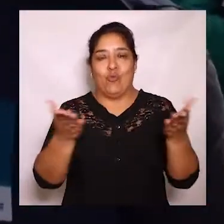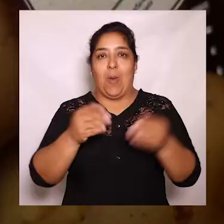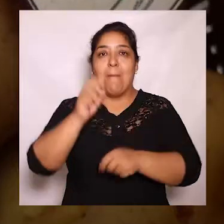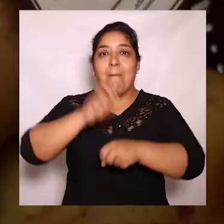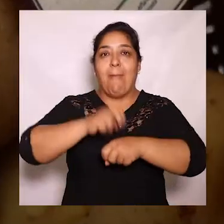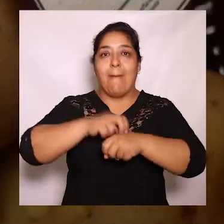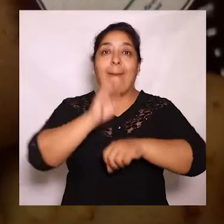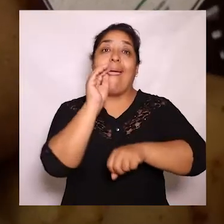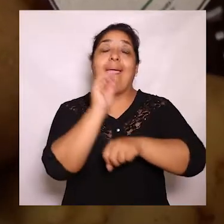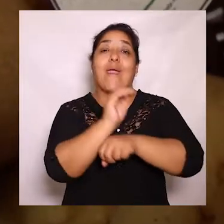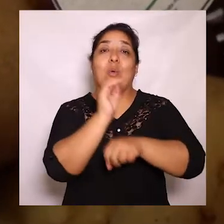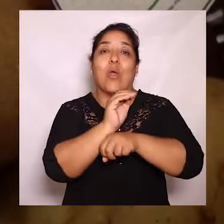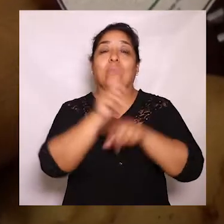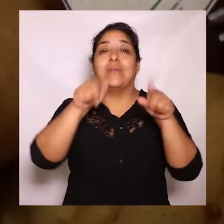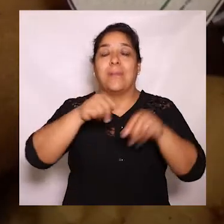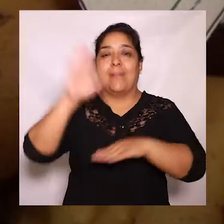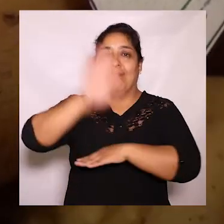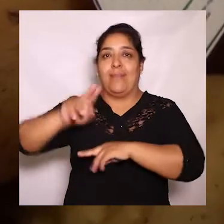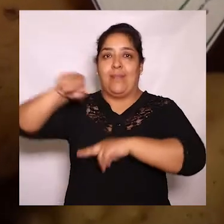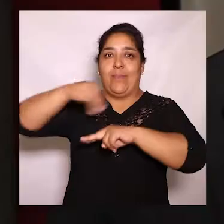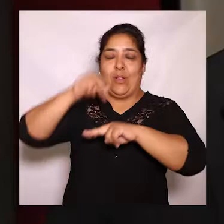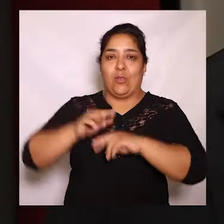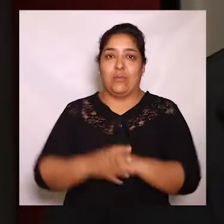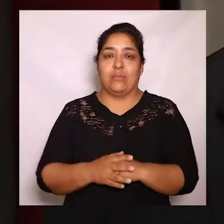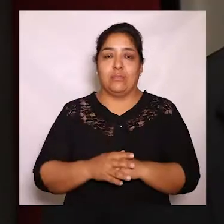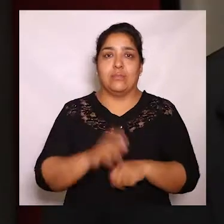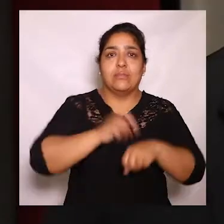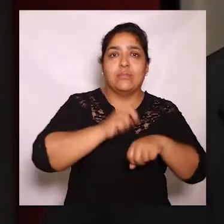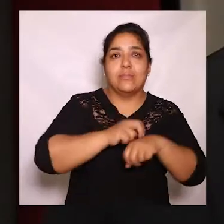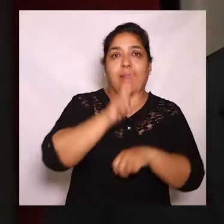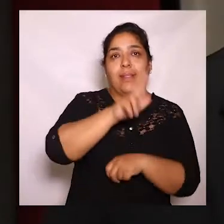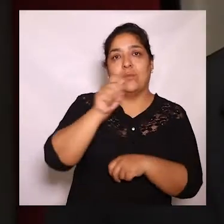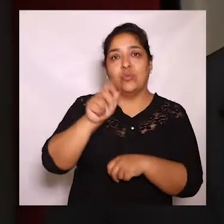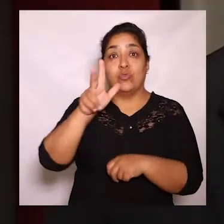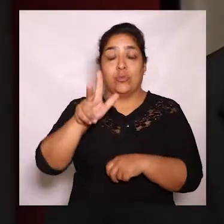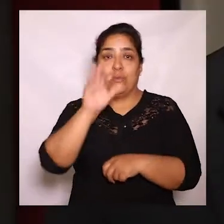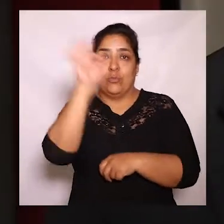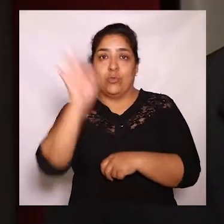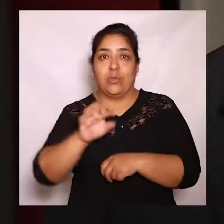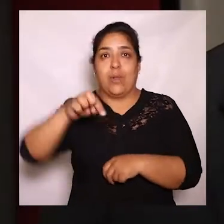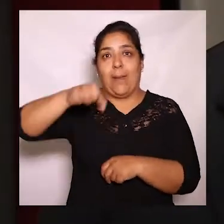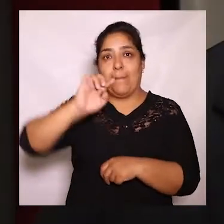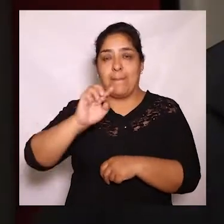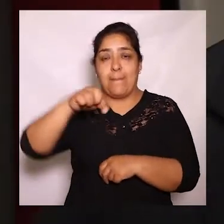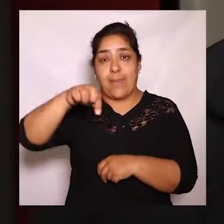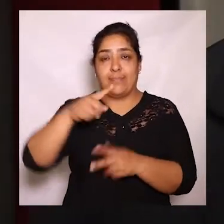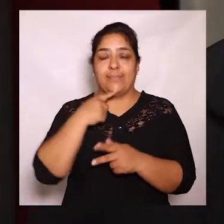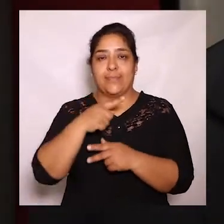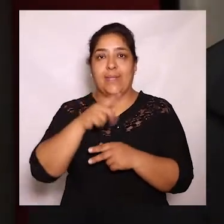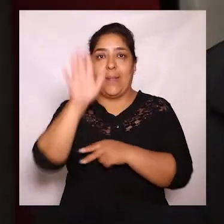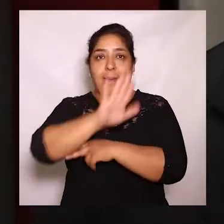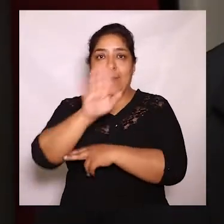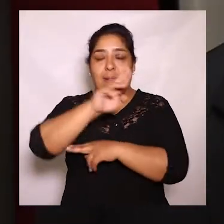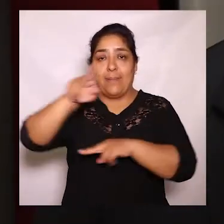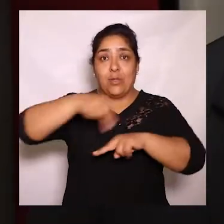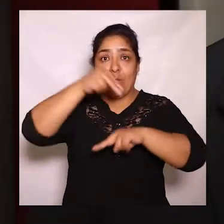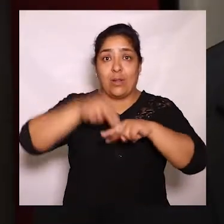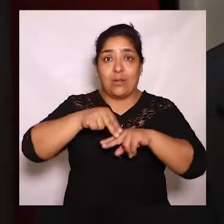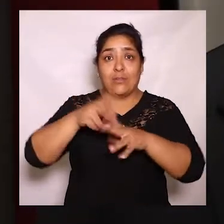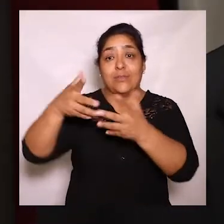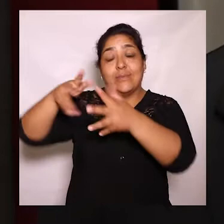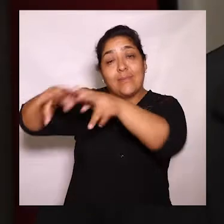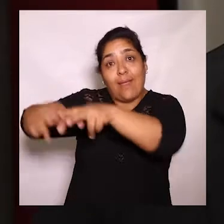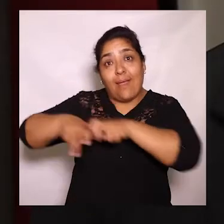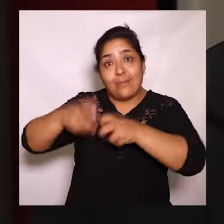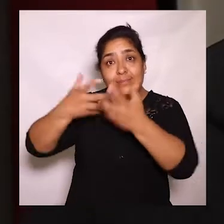de Ecuador y del Departamento de Nariño. La Papa aporta con el 3.3% del PIB del Departamento de Nariño y el